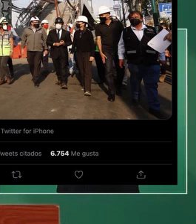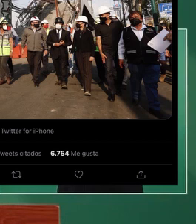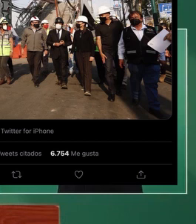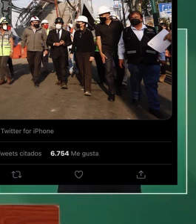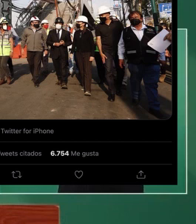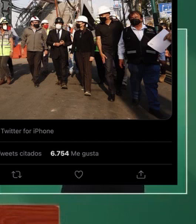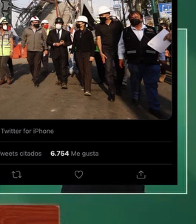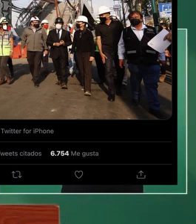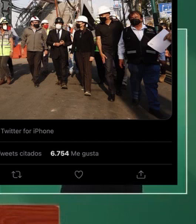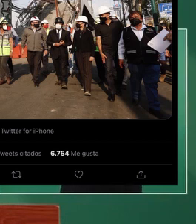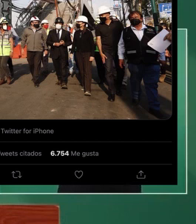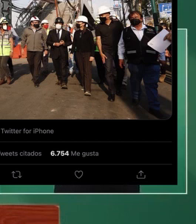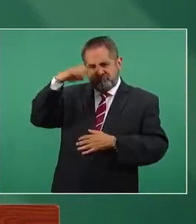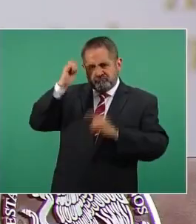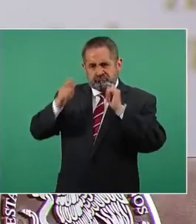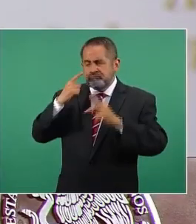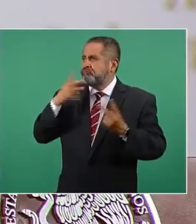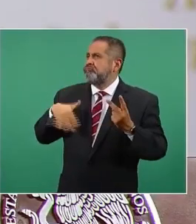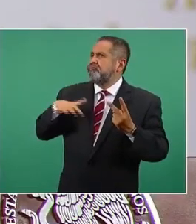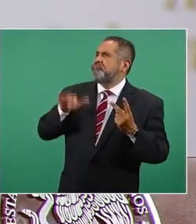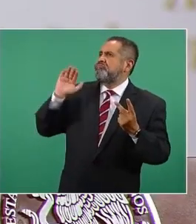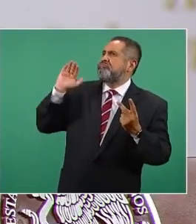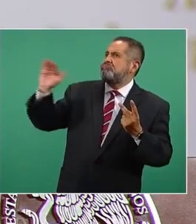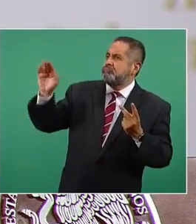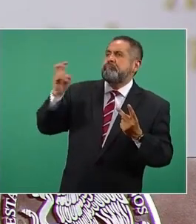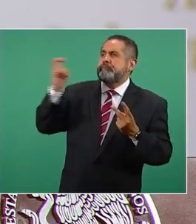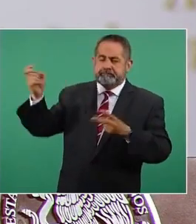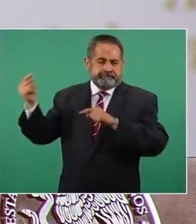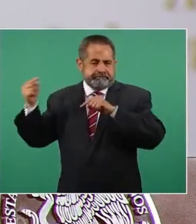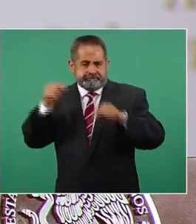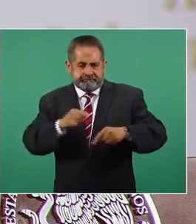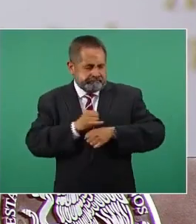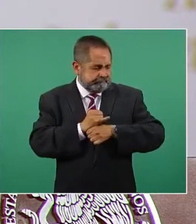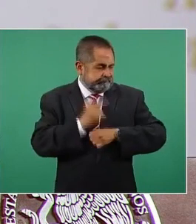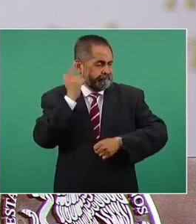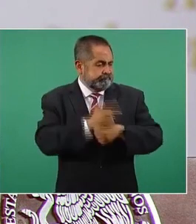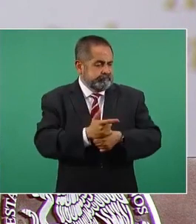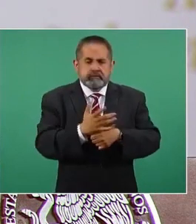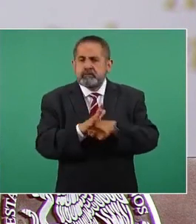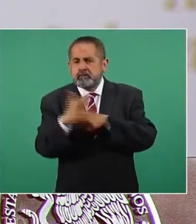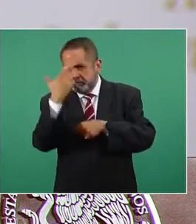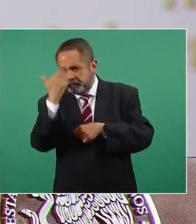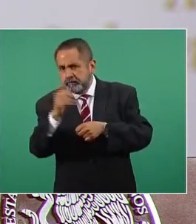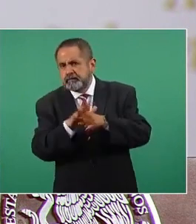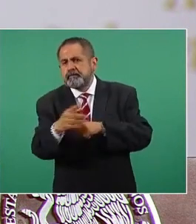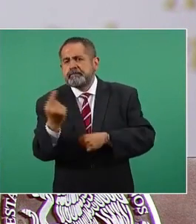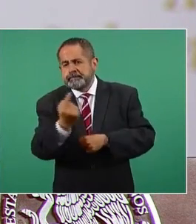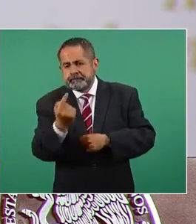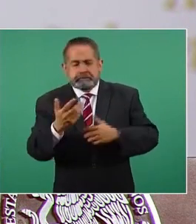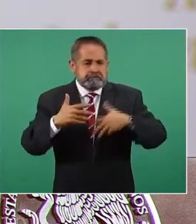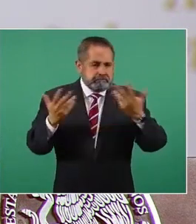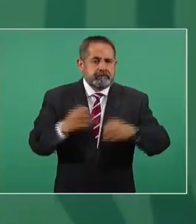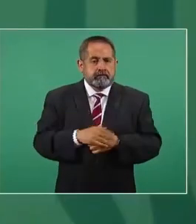especializada que estamos buscando, externa, para que se conozca exactamente qué fue lo que pasó. Difícilmente